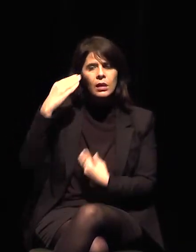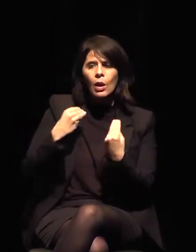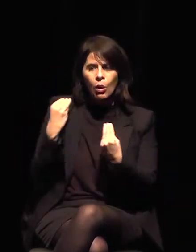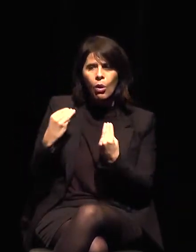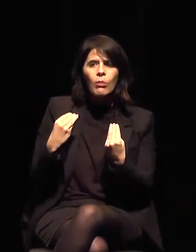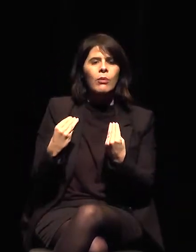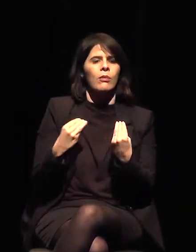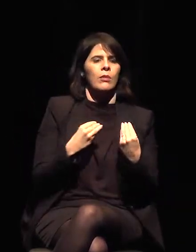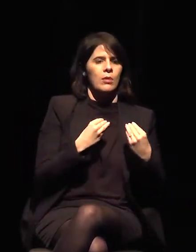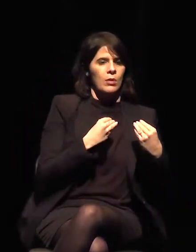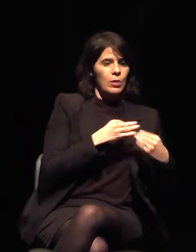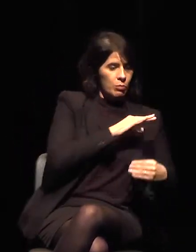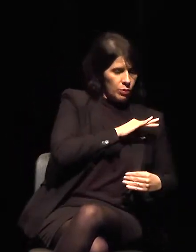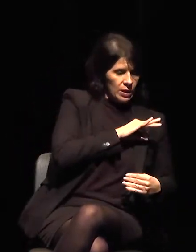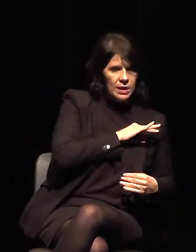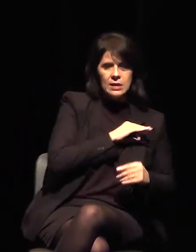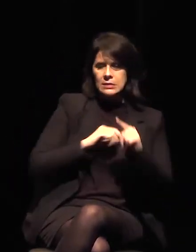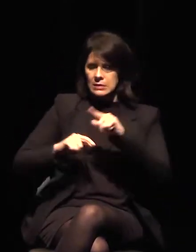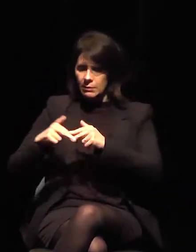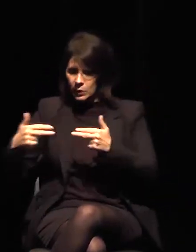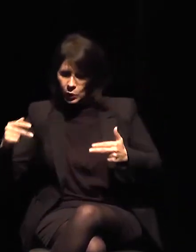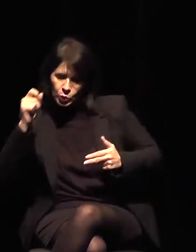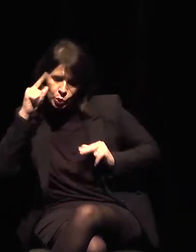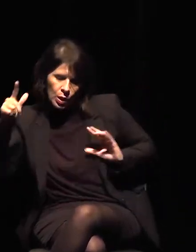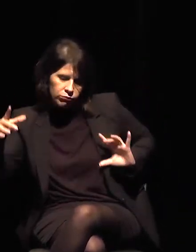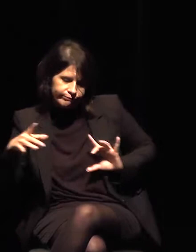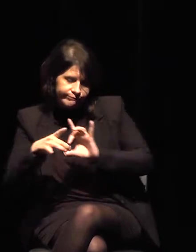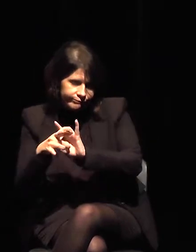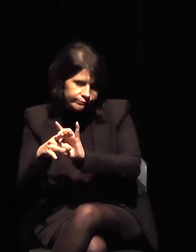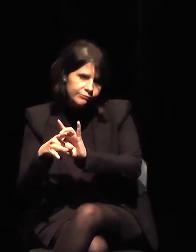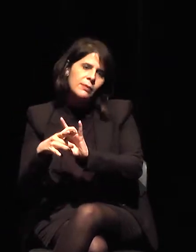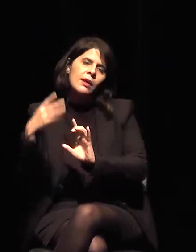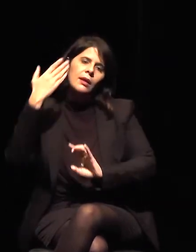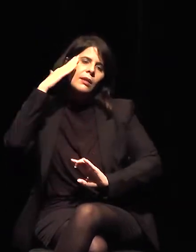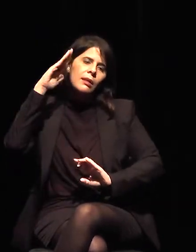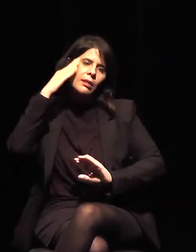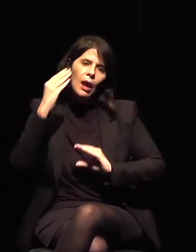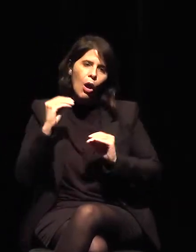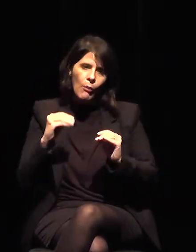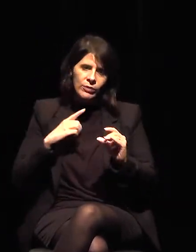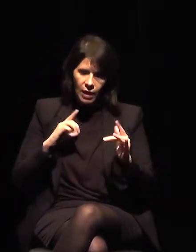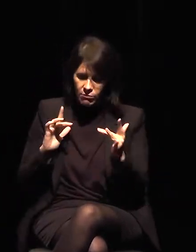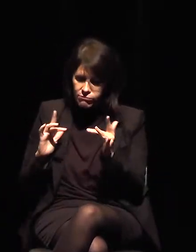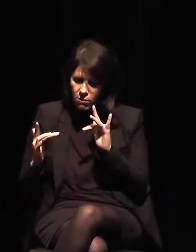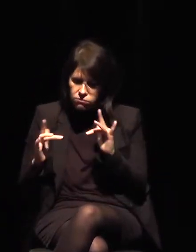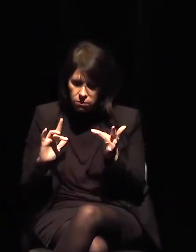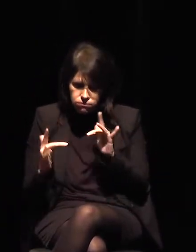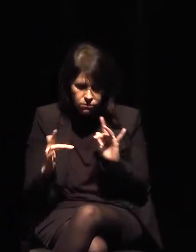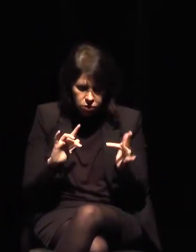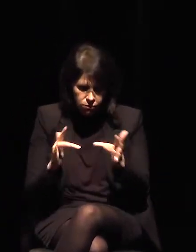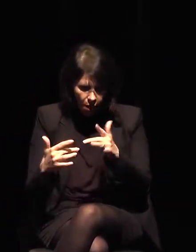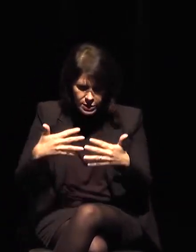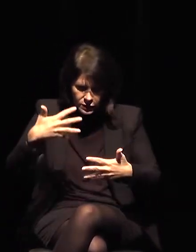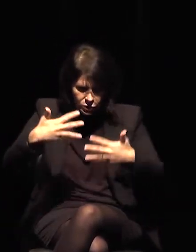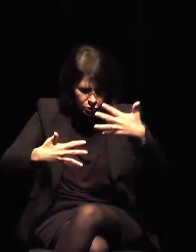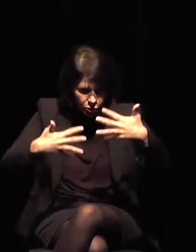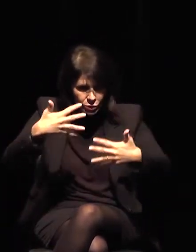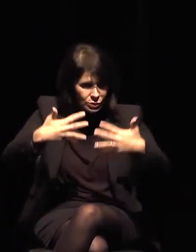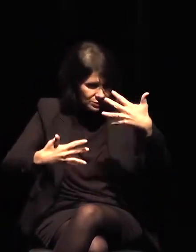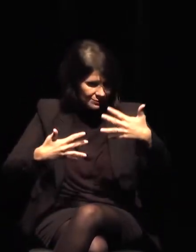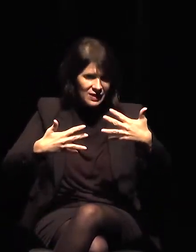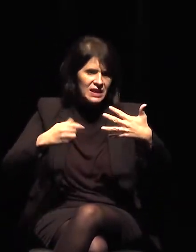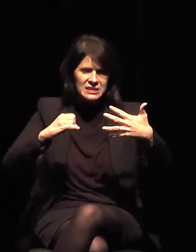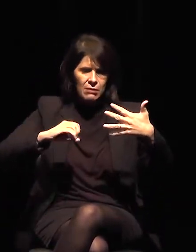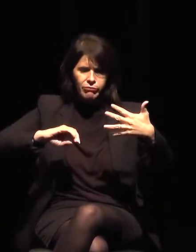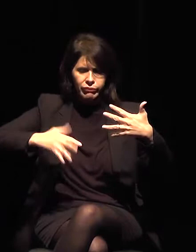más a los bienes culturales y que pensemos en una red, que es una red grandísima. Cuando perjudicamos